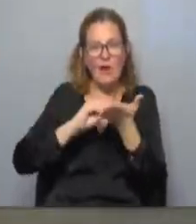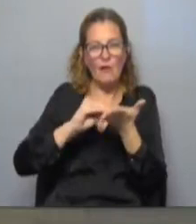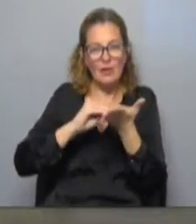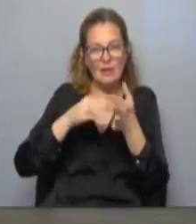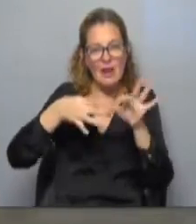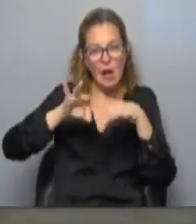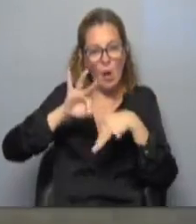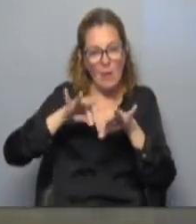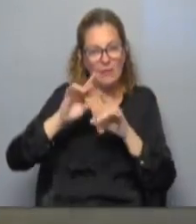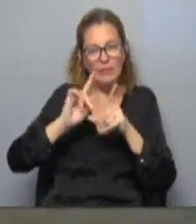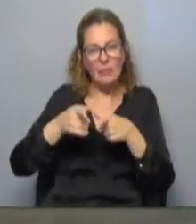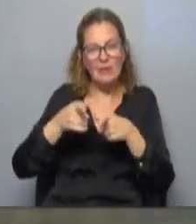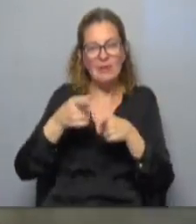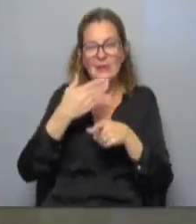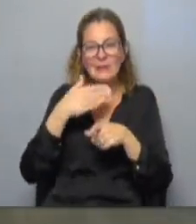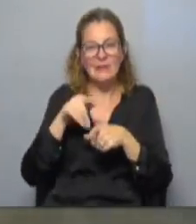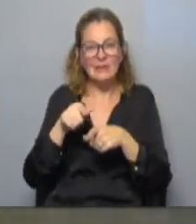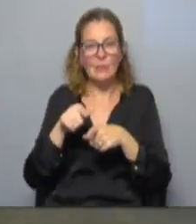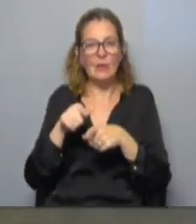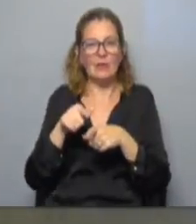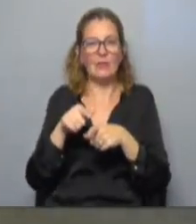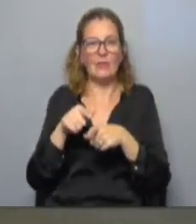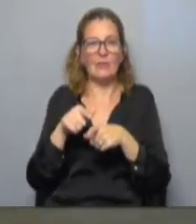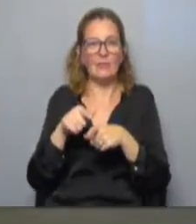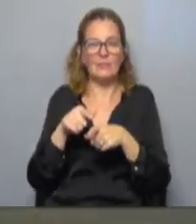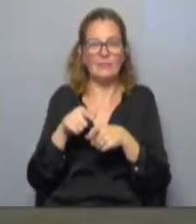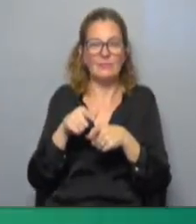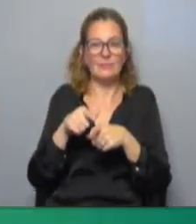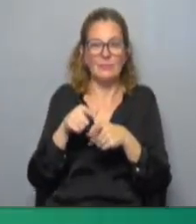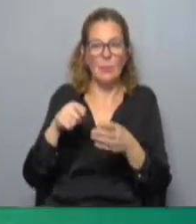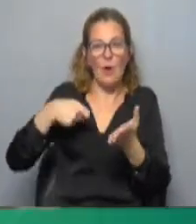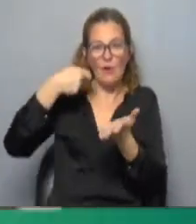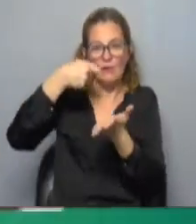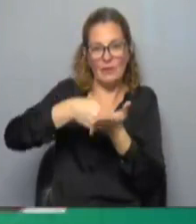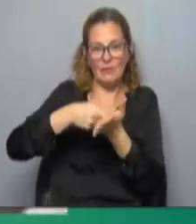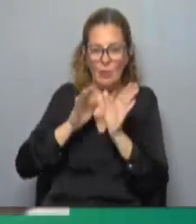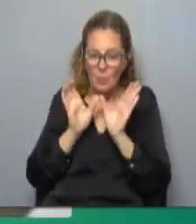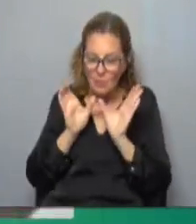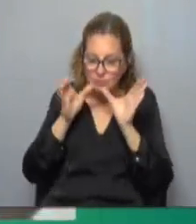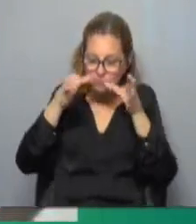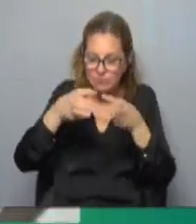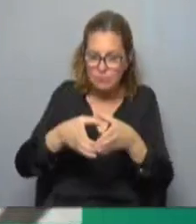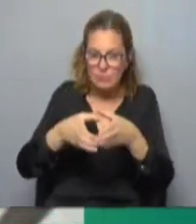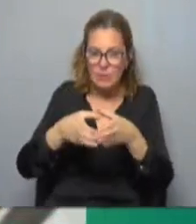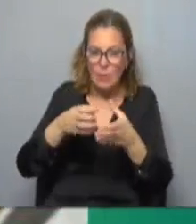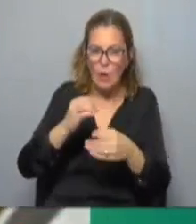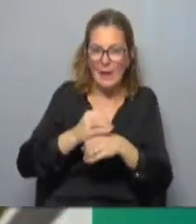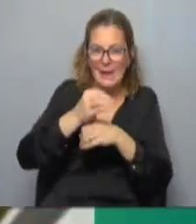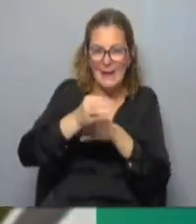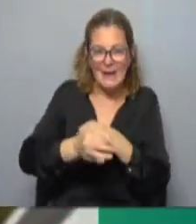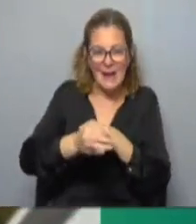comercios y entendemos que esta inversión concentrada en este lugar en formato de isla